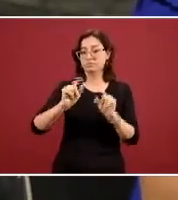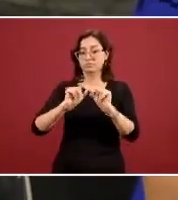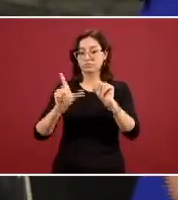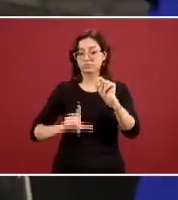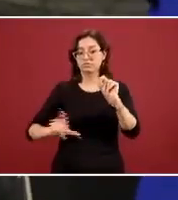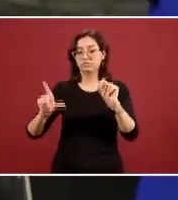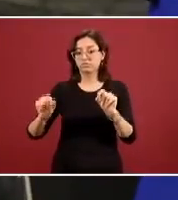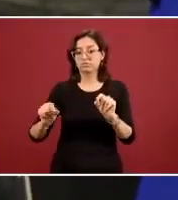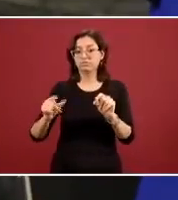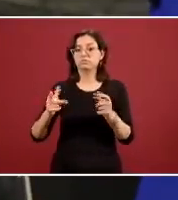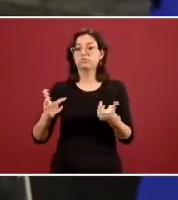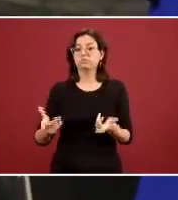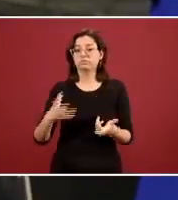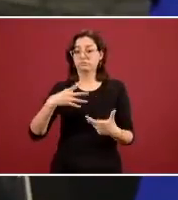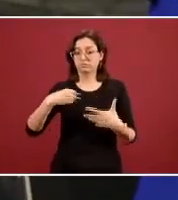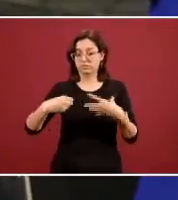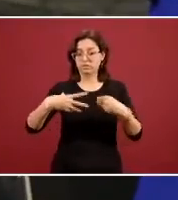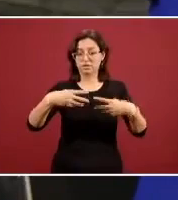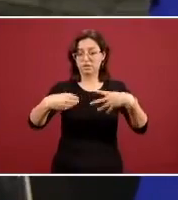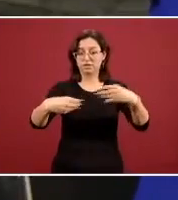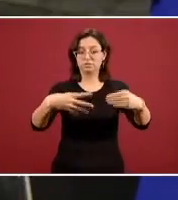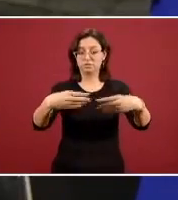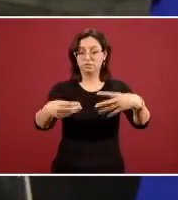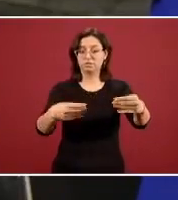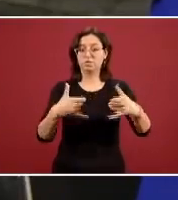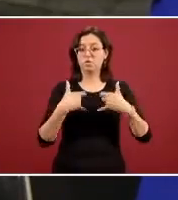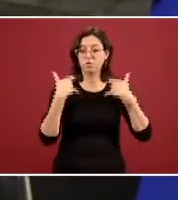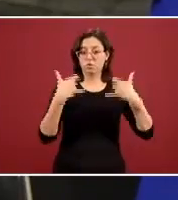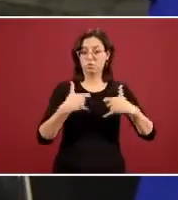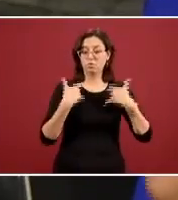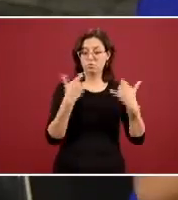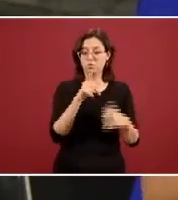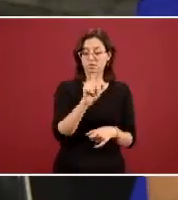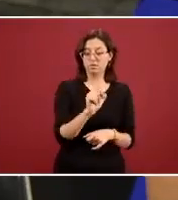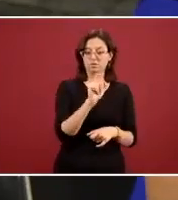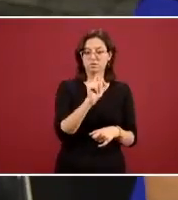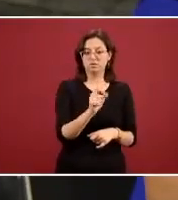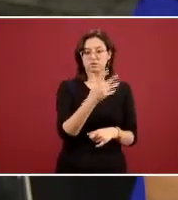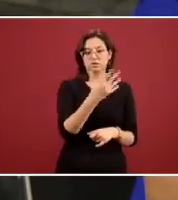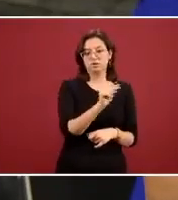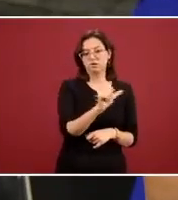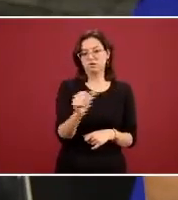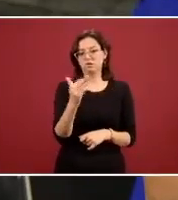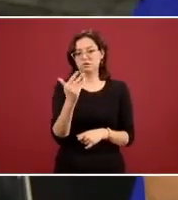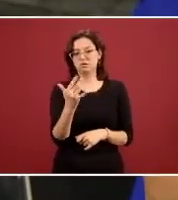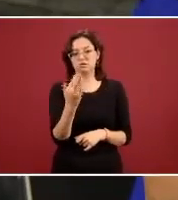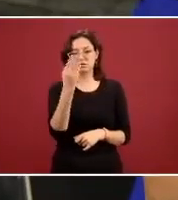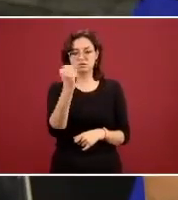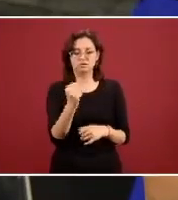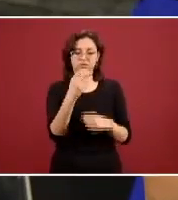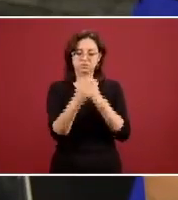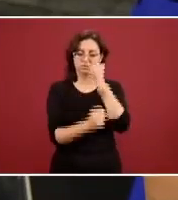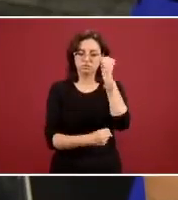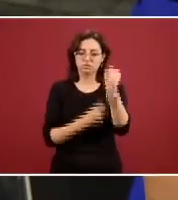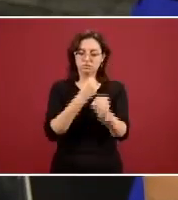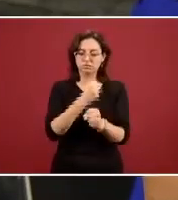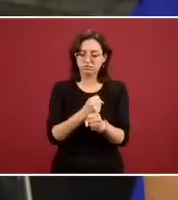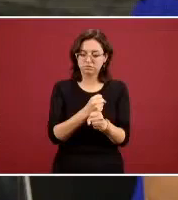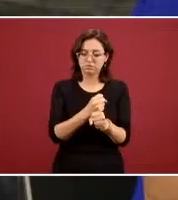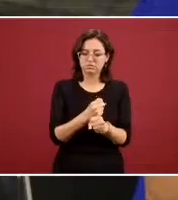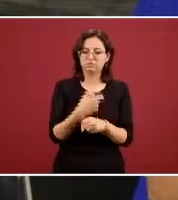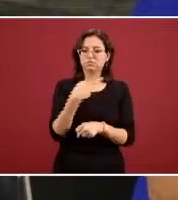si se están contagiando más gente relativamente joven entre los 25 y 59 años de edad pero